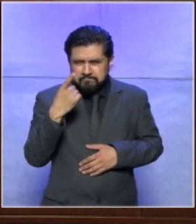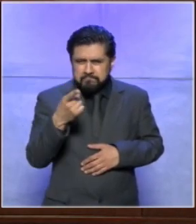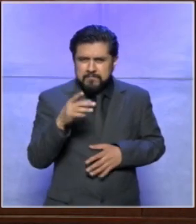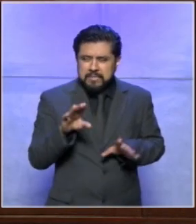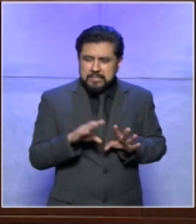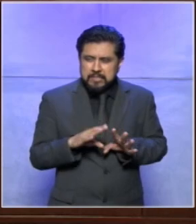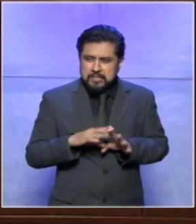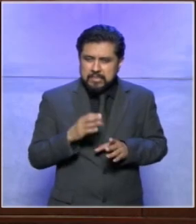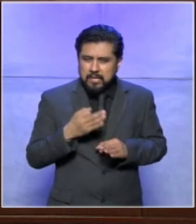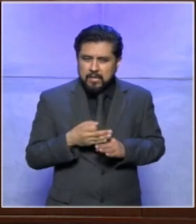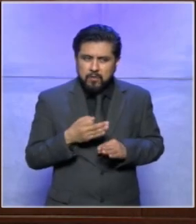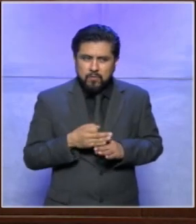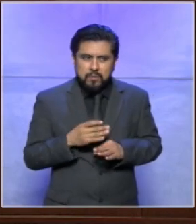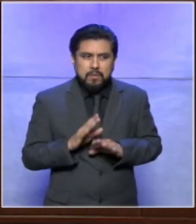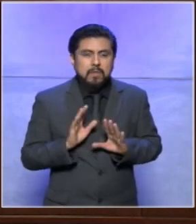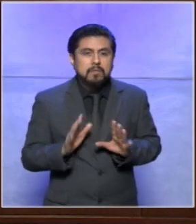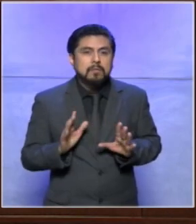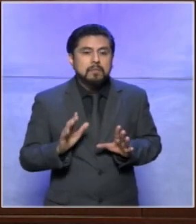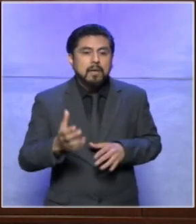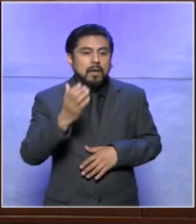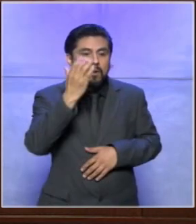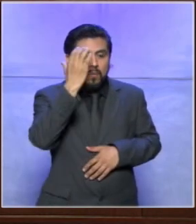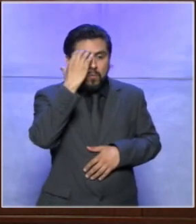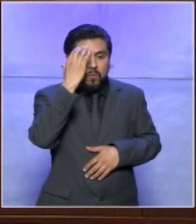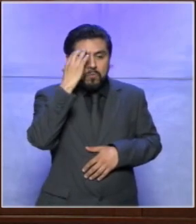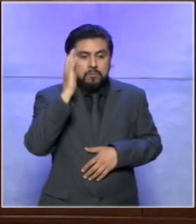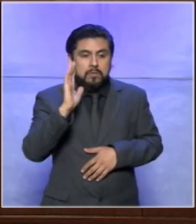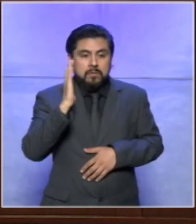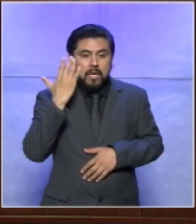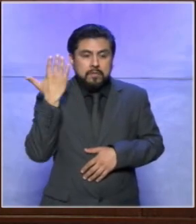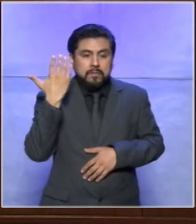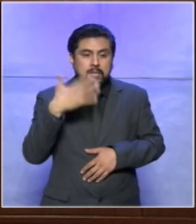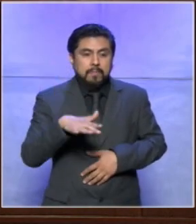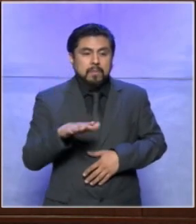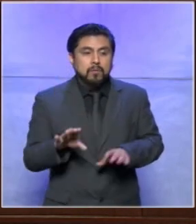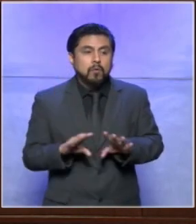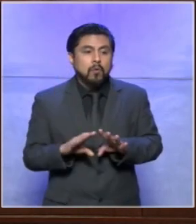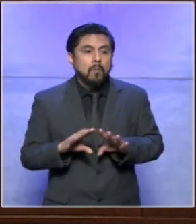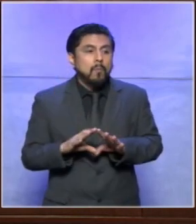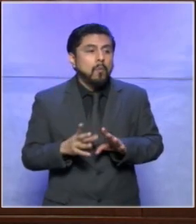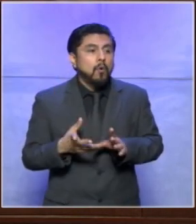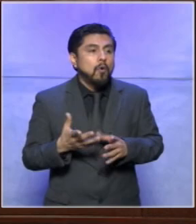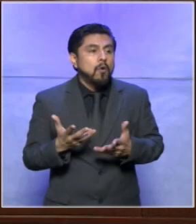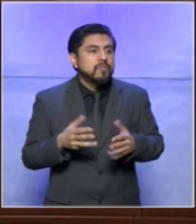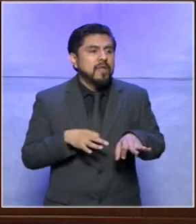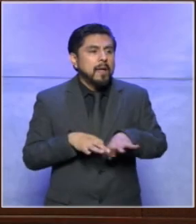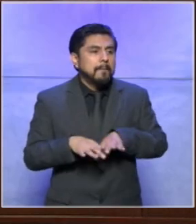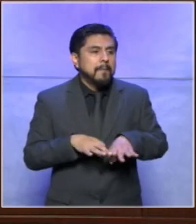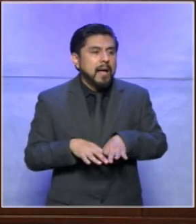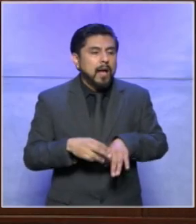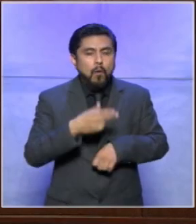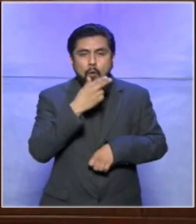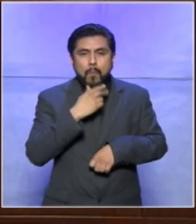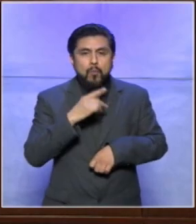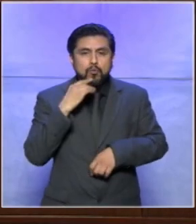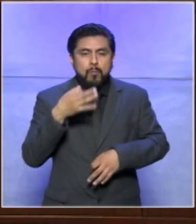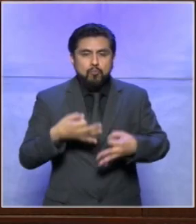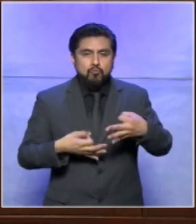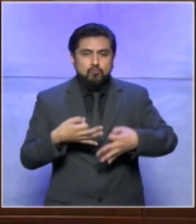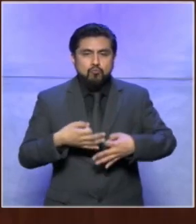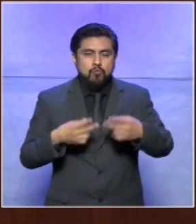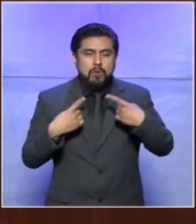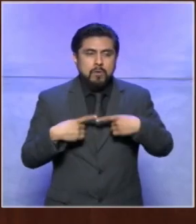hasta este momento ya conocen ya entienden la función de un magistrado y de una magistrada electoral